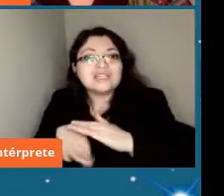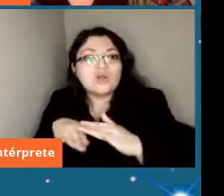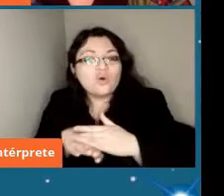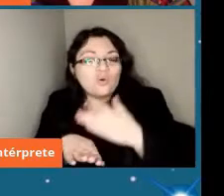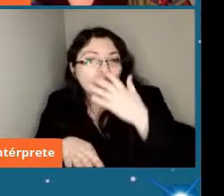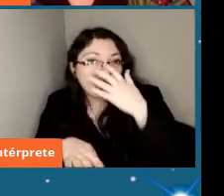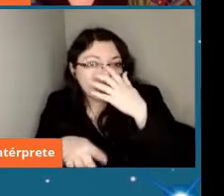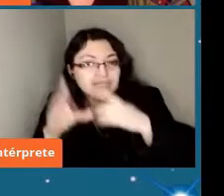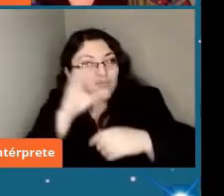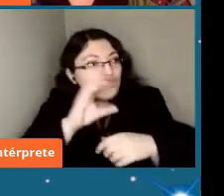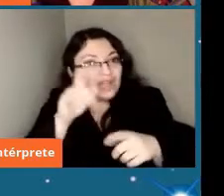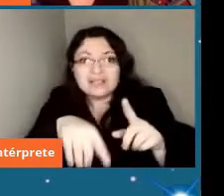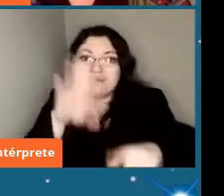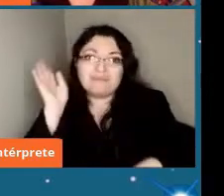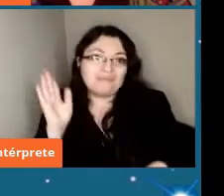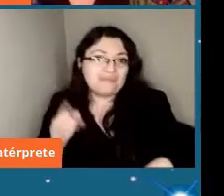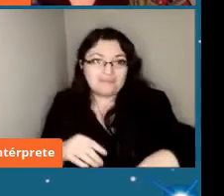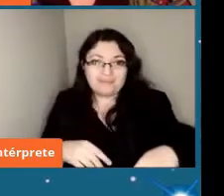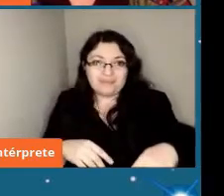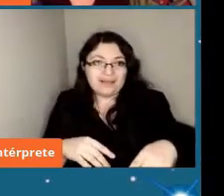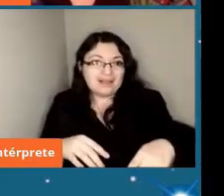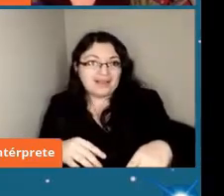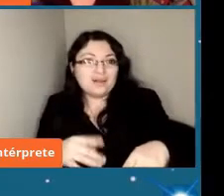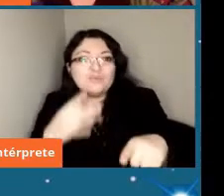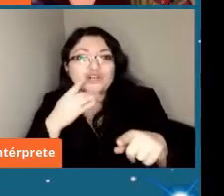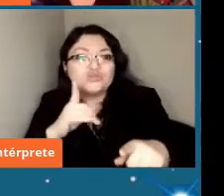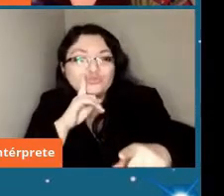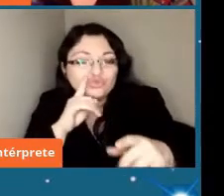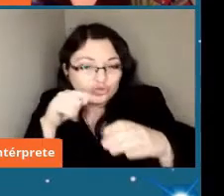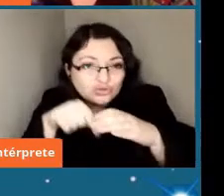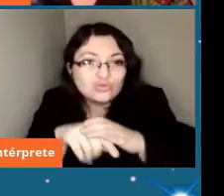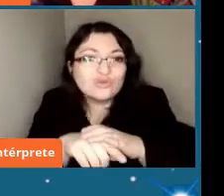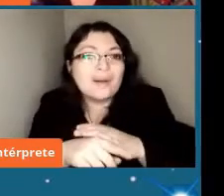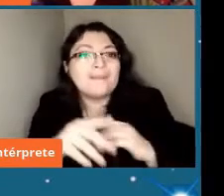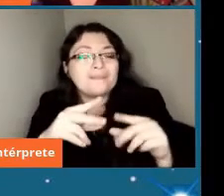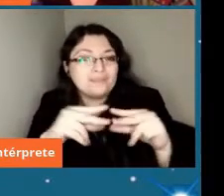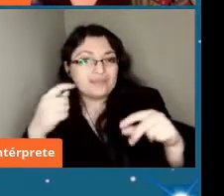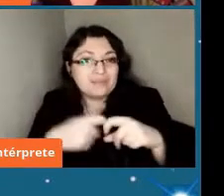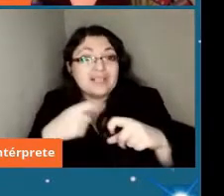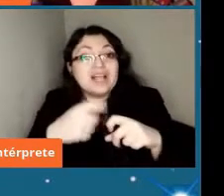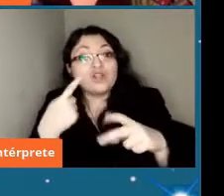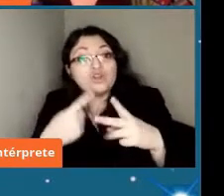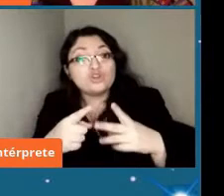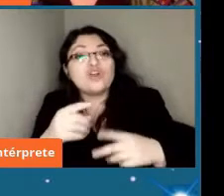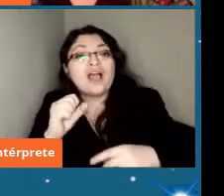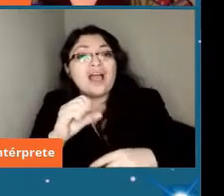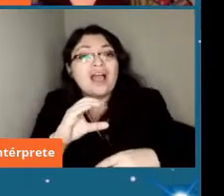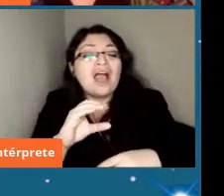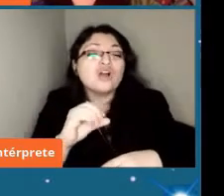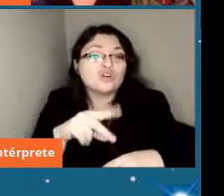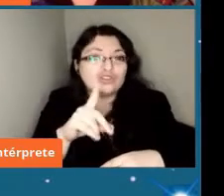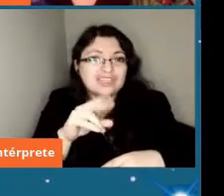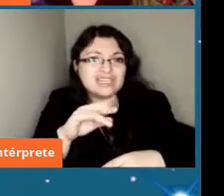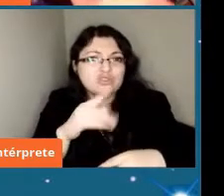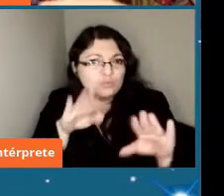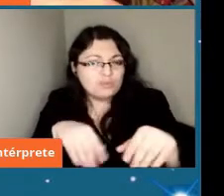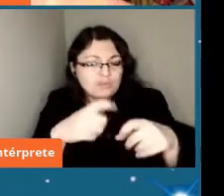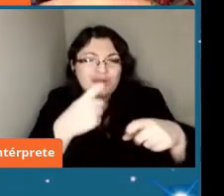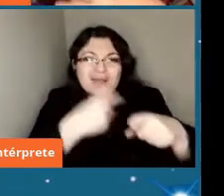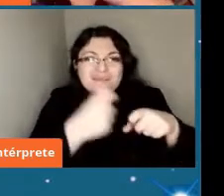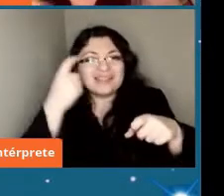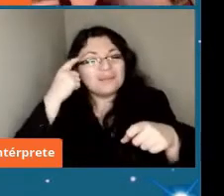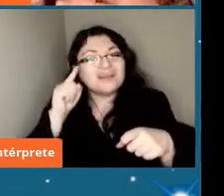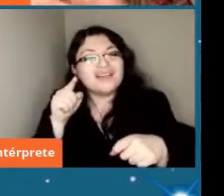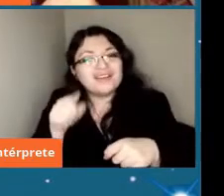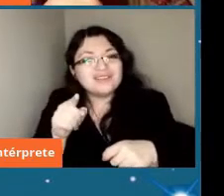olivino son olivinos con masas de metal y los acondritos que son también de roca igual que este pero